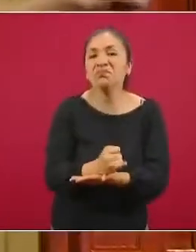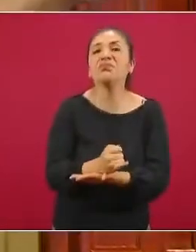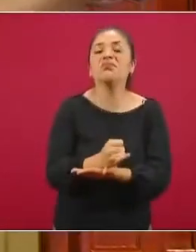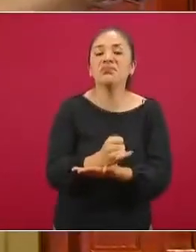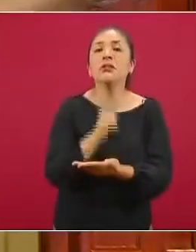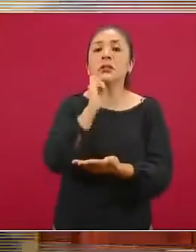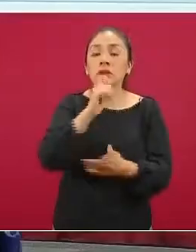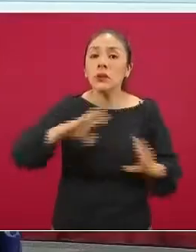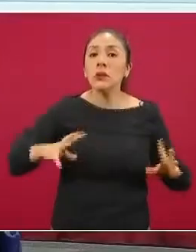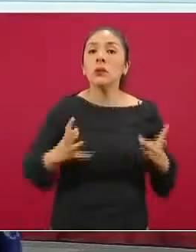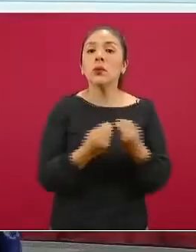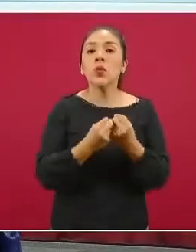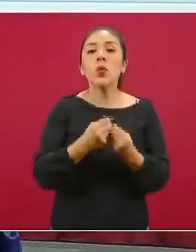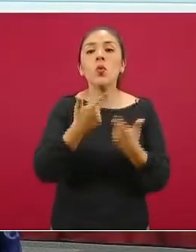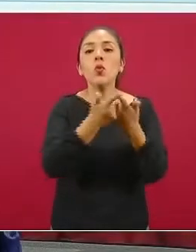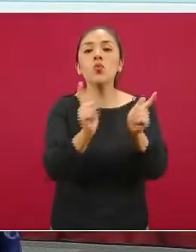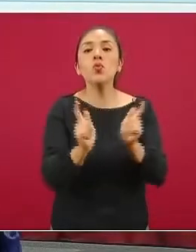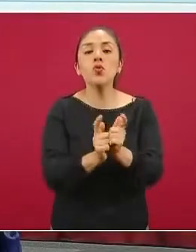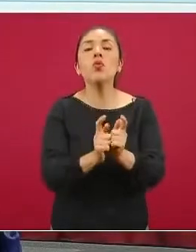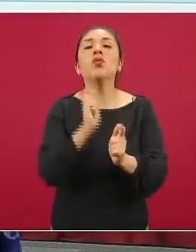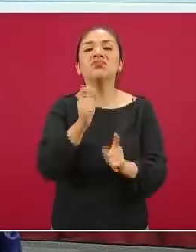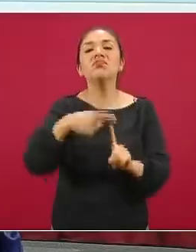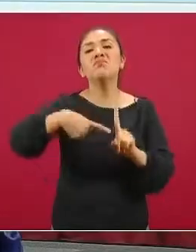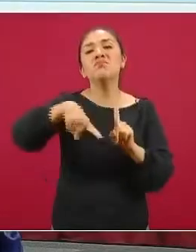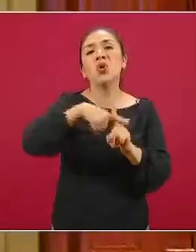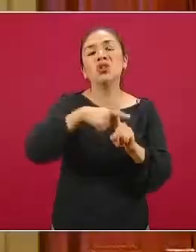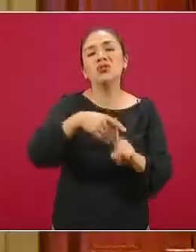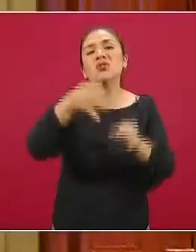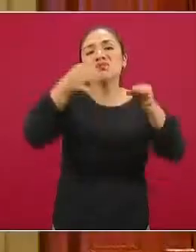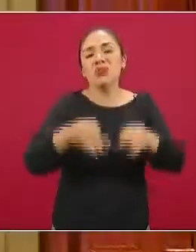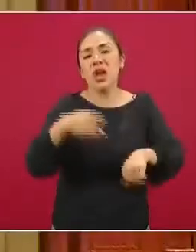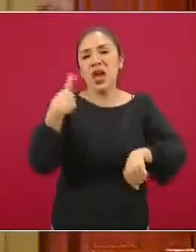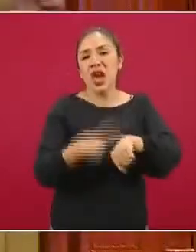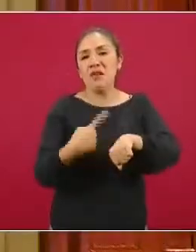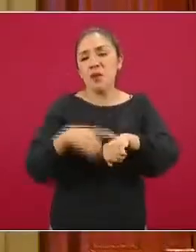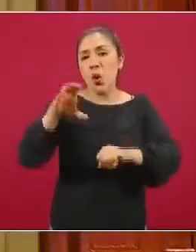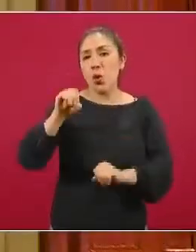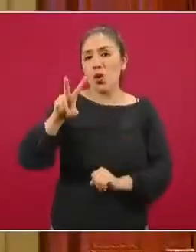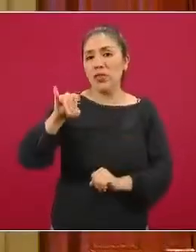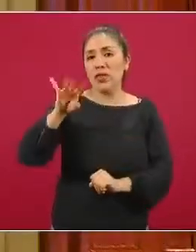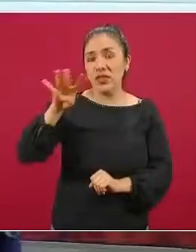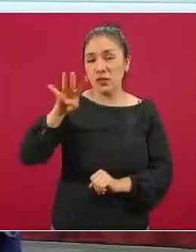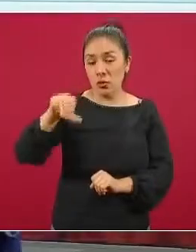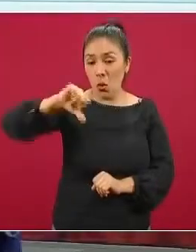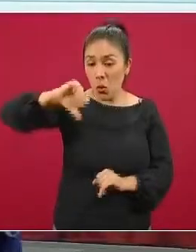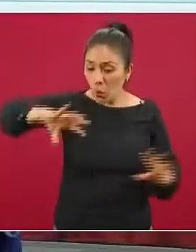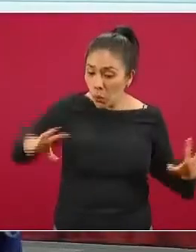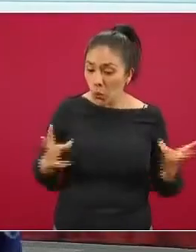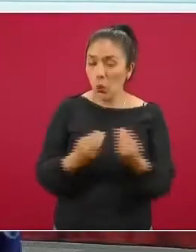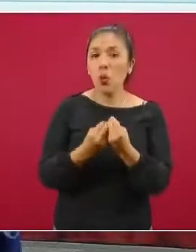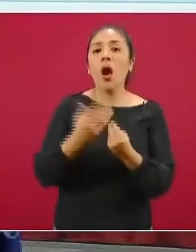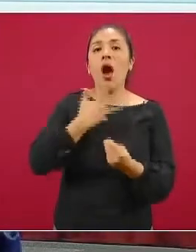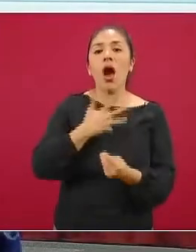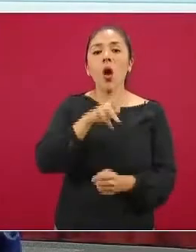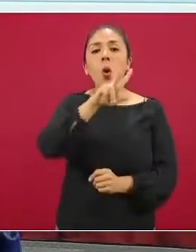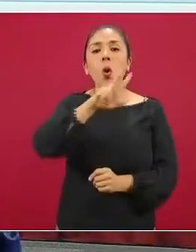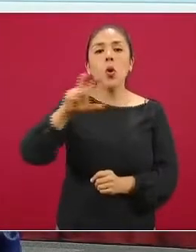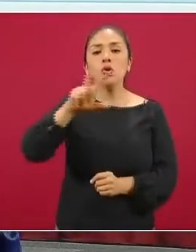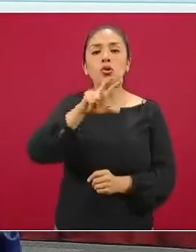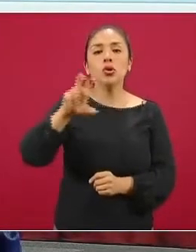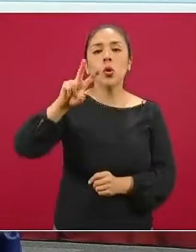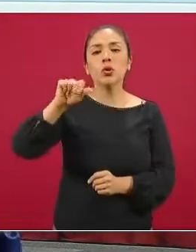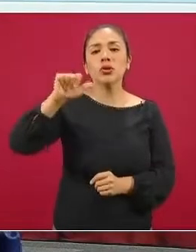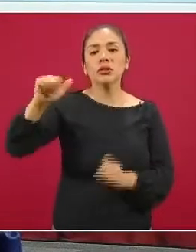conforman este grupo de casos confirmados a COVID-19 que para el día de hoy también acumulan ochocientos